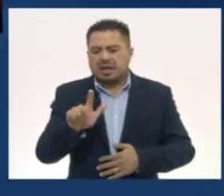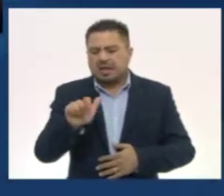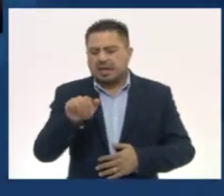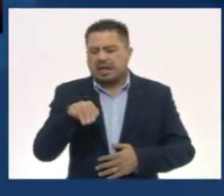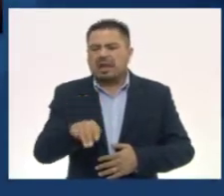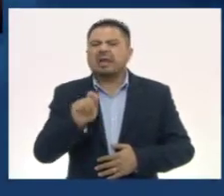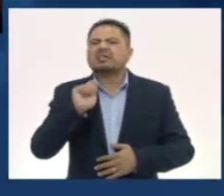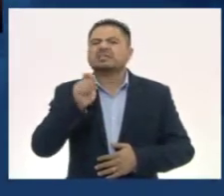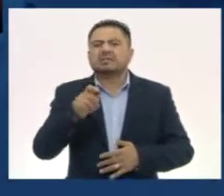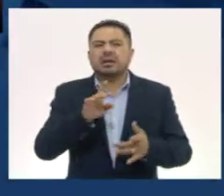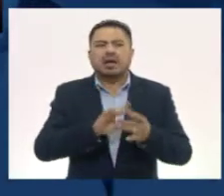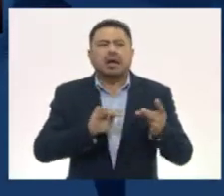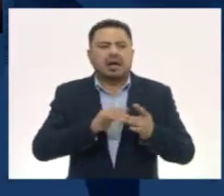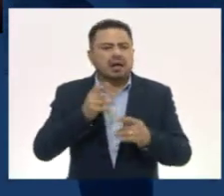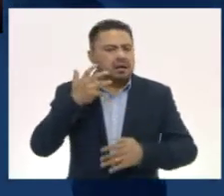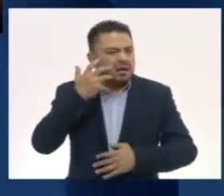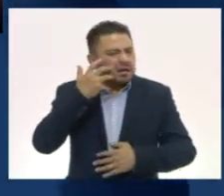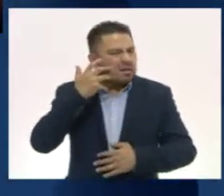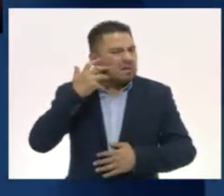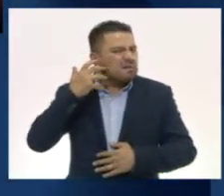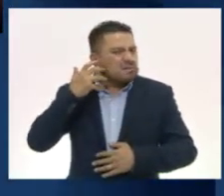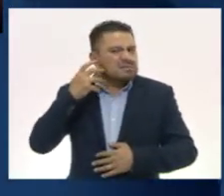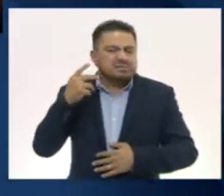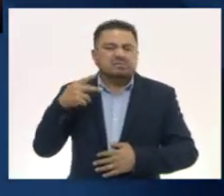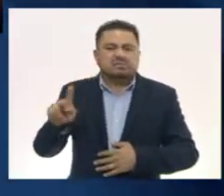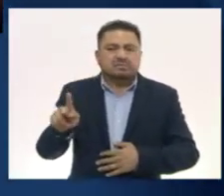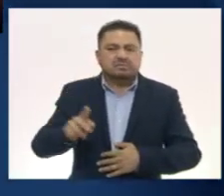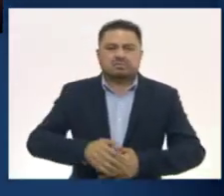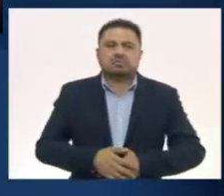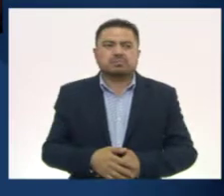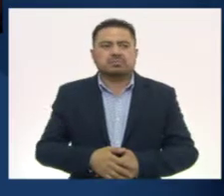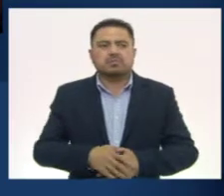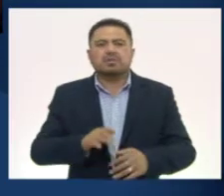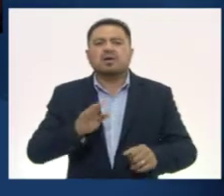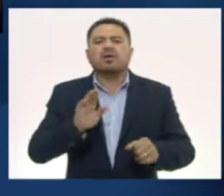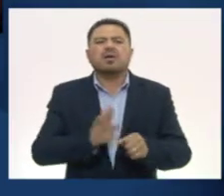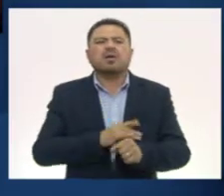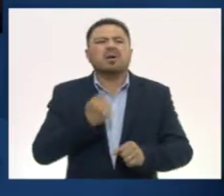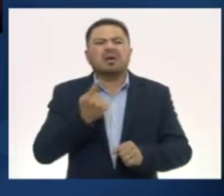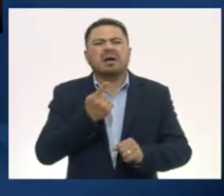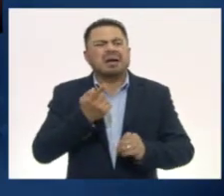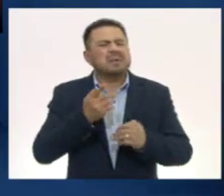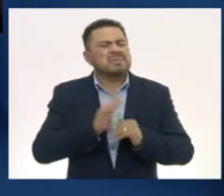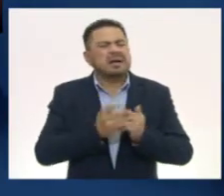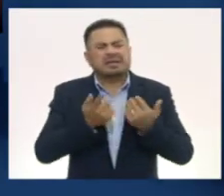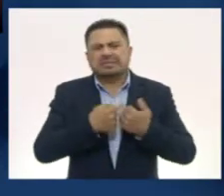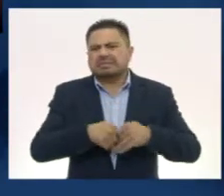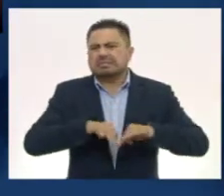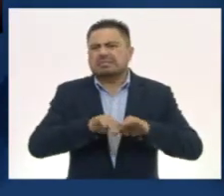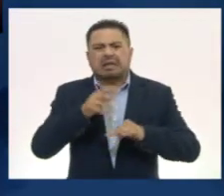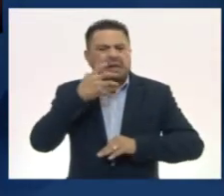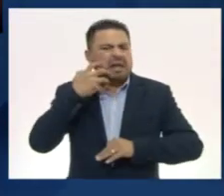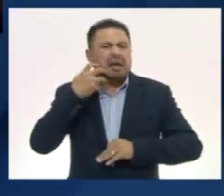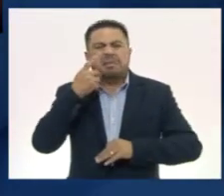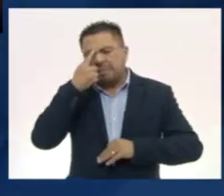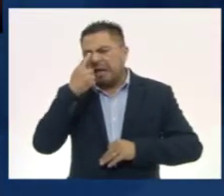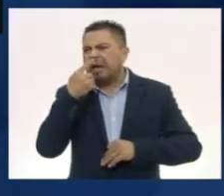jaguar. Bajalam, ¿por qué era tan importante el jaguar?